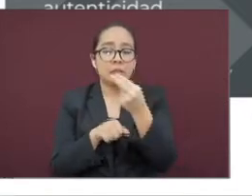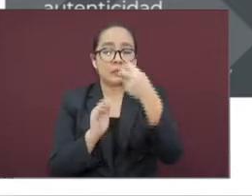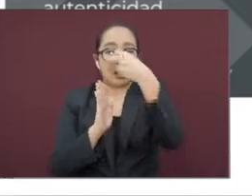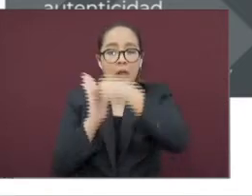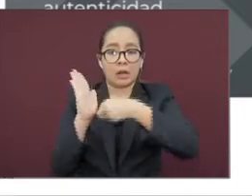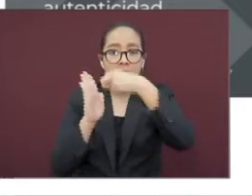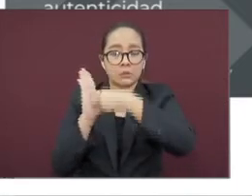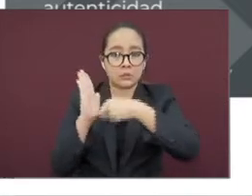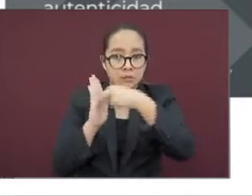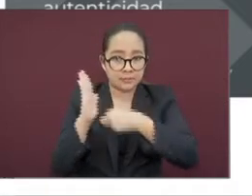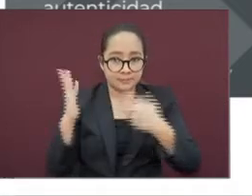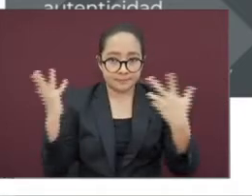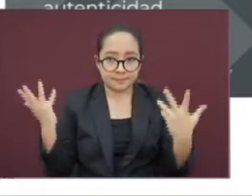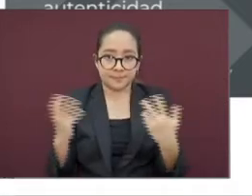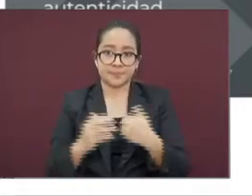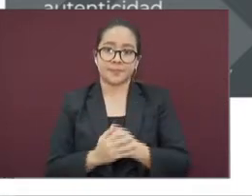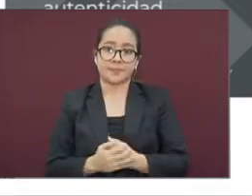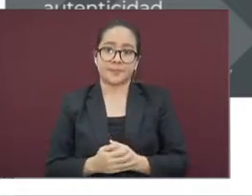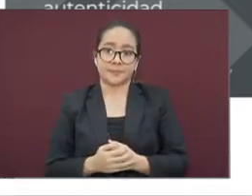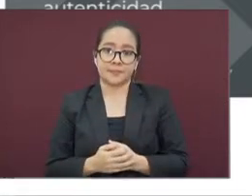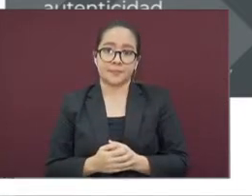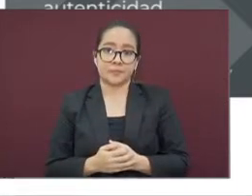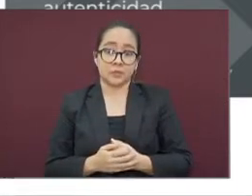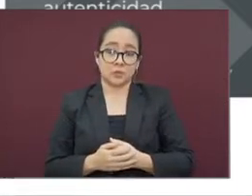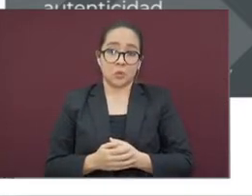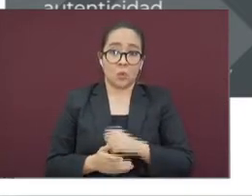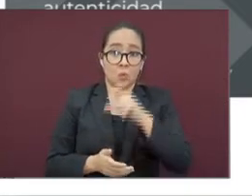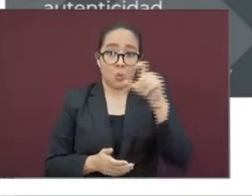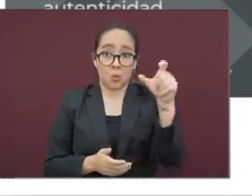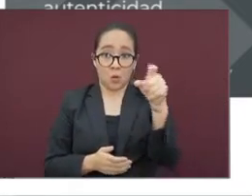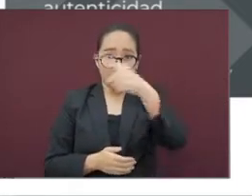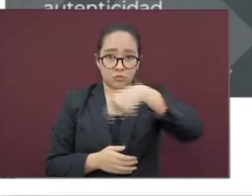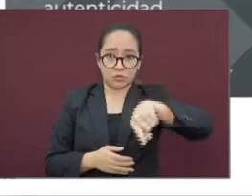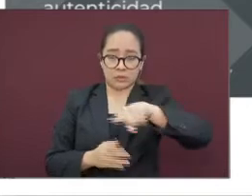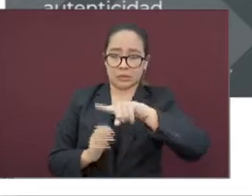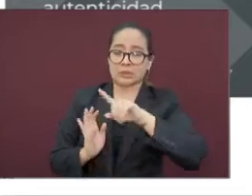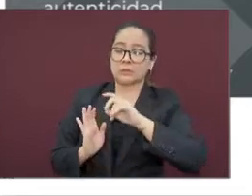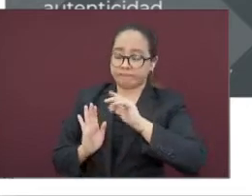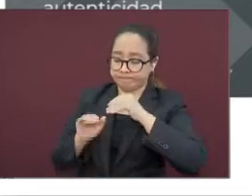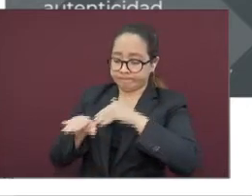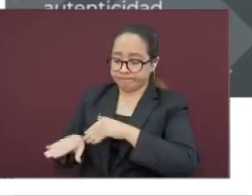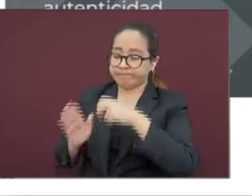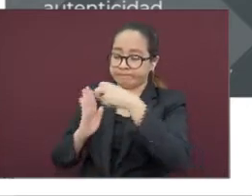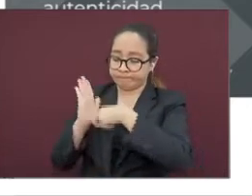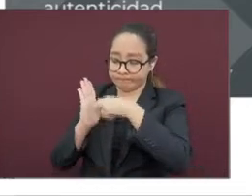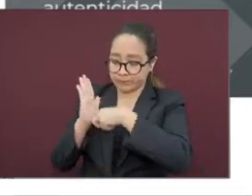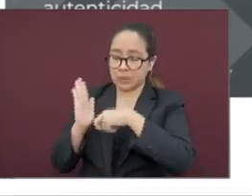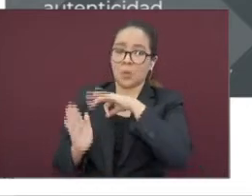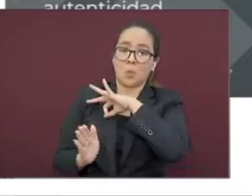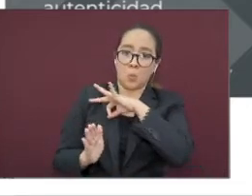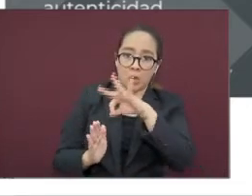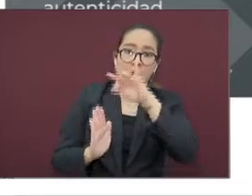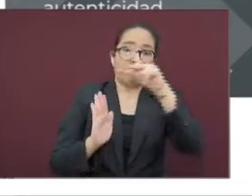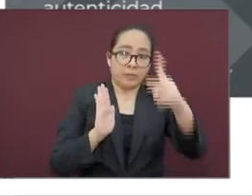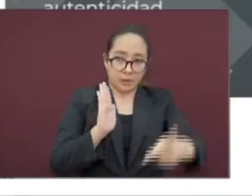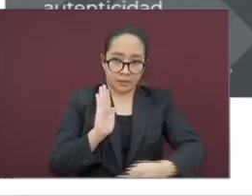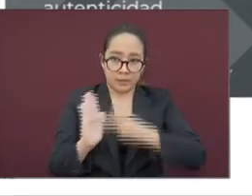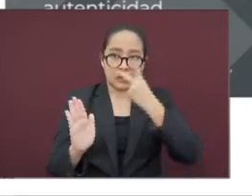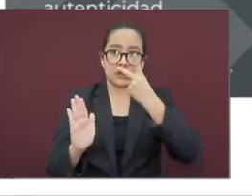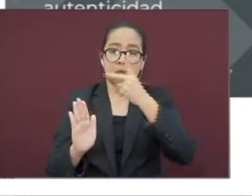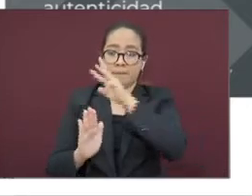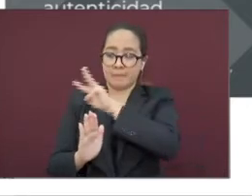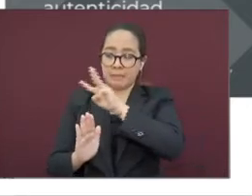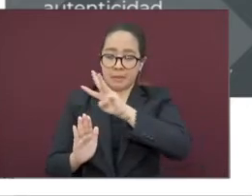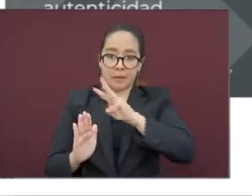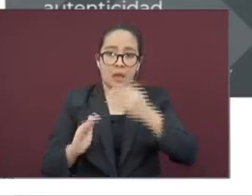correctivas. Una vez que estén listos, podrán volver a entrar a la página y